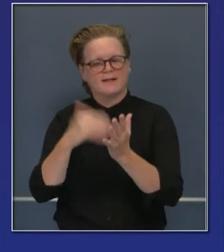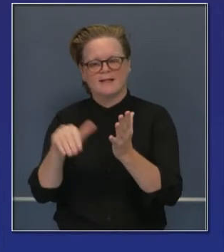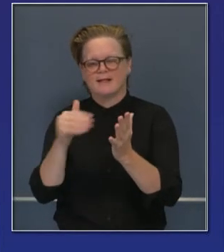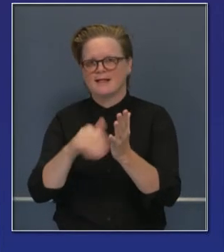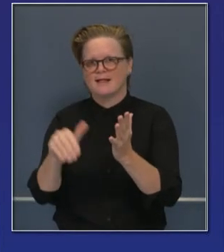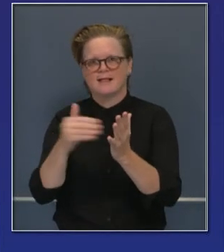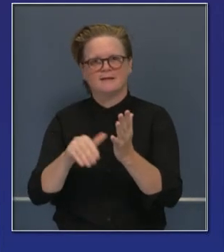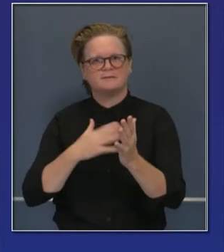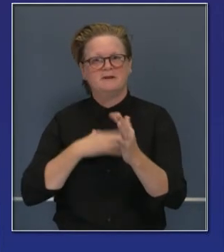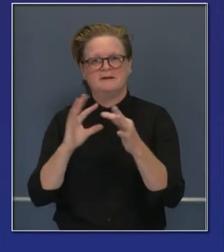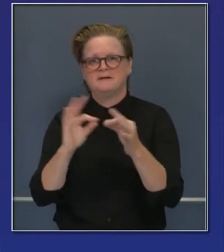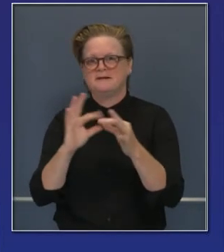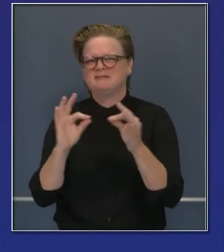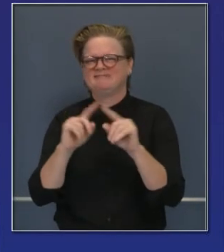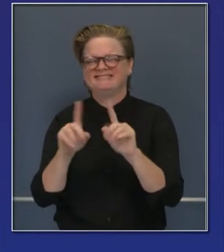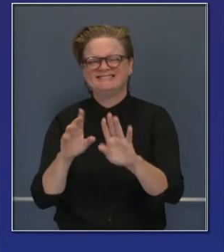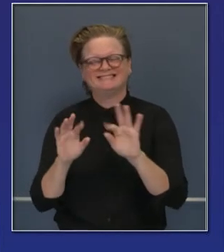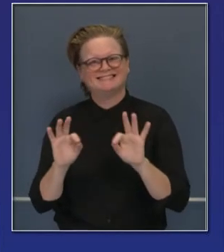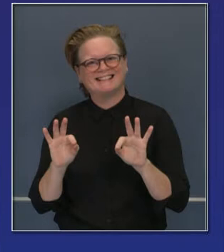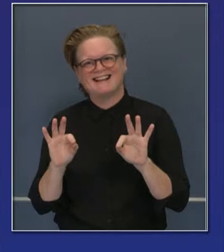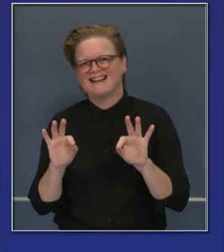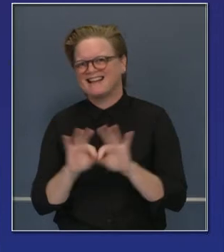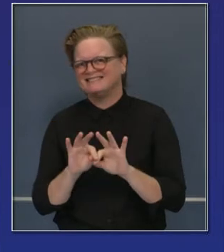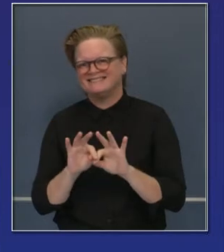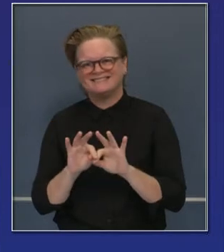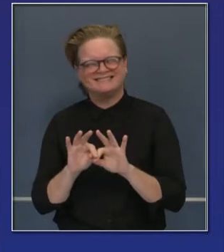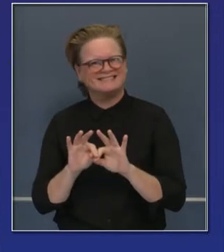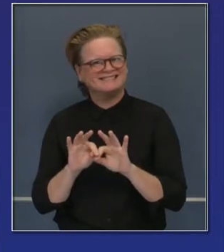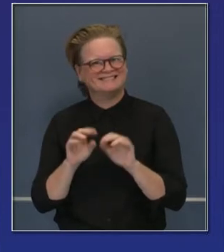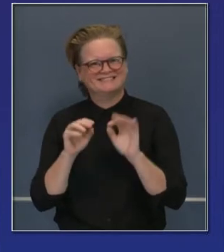la es una respuesta, es respuesta.